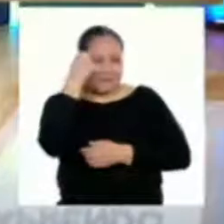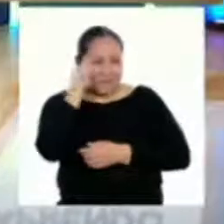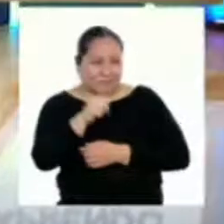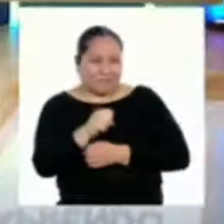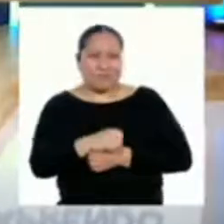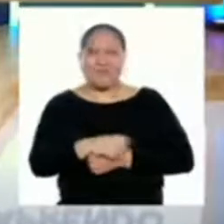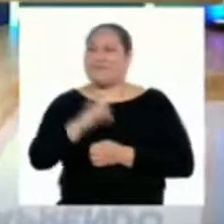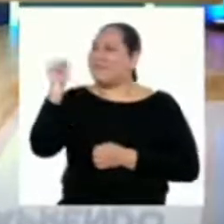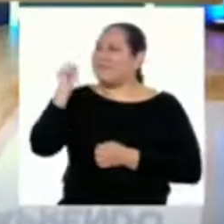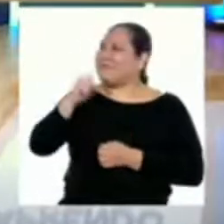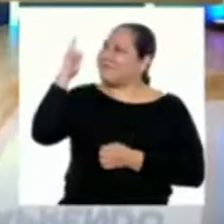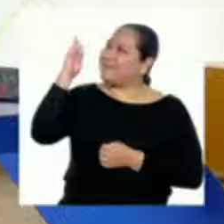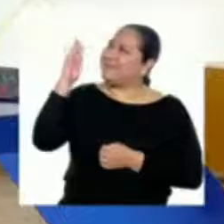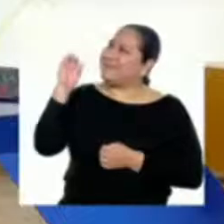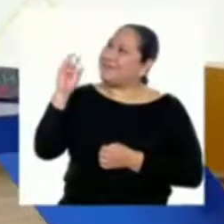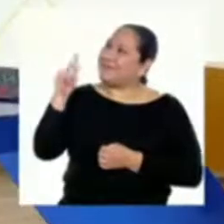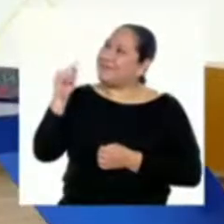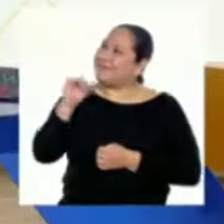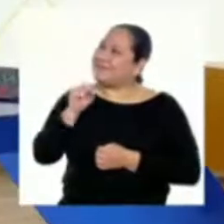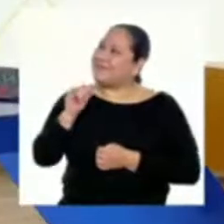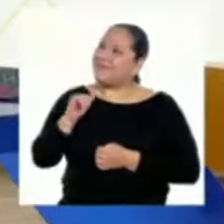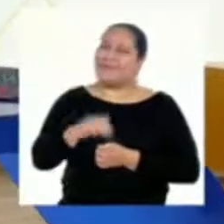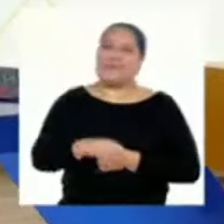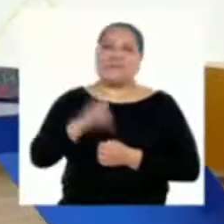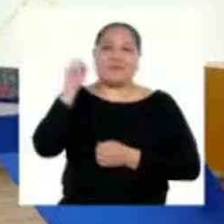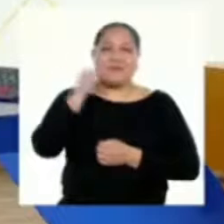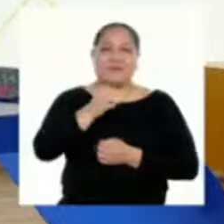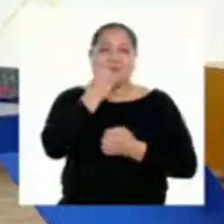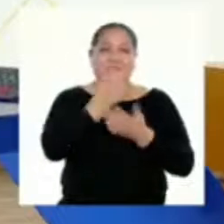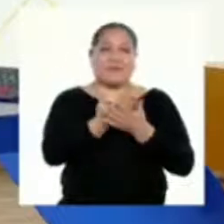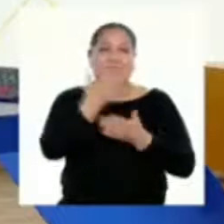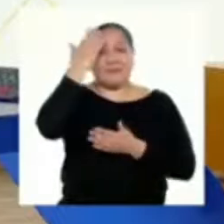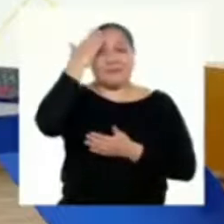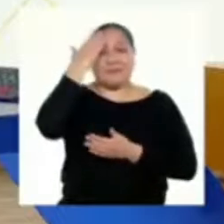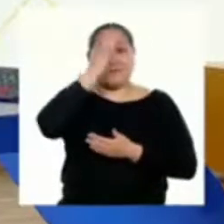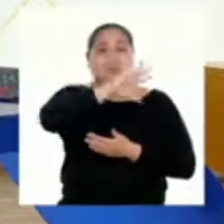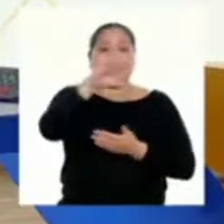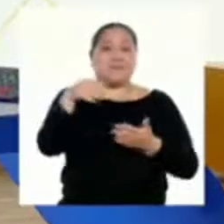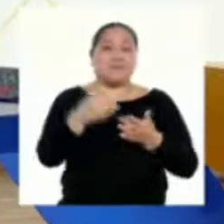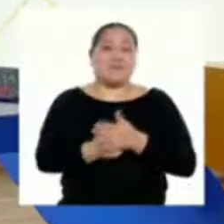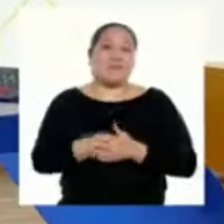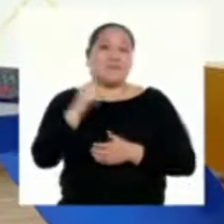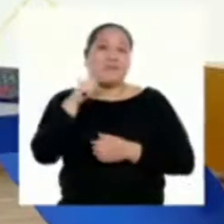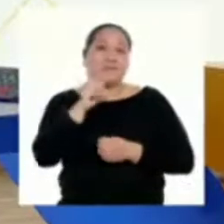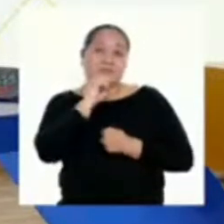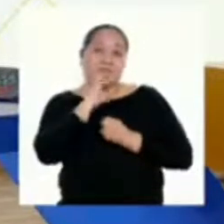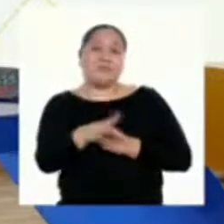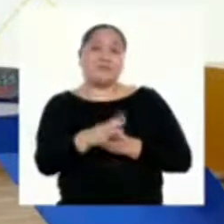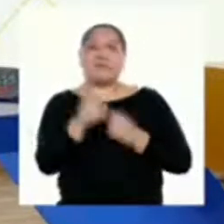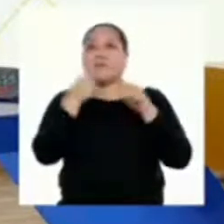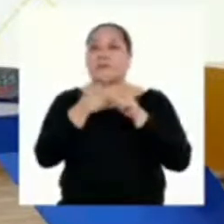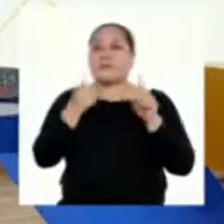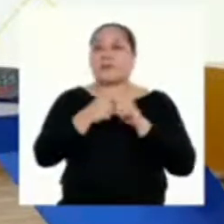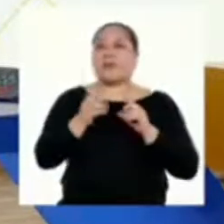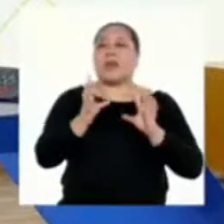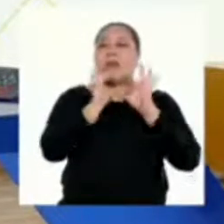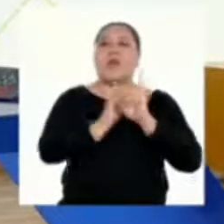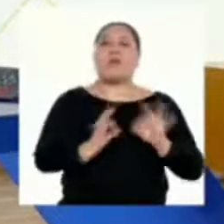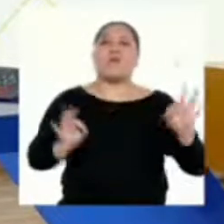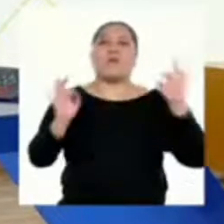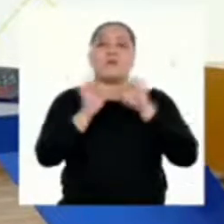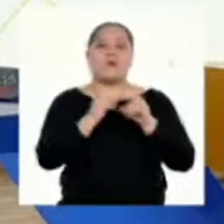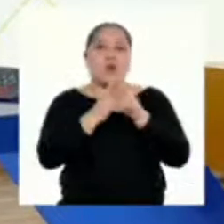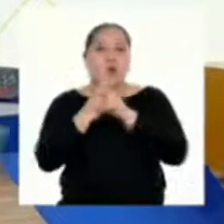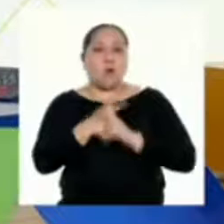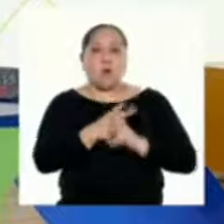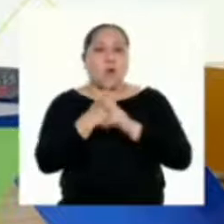profesora Betsy. Es bueno saber que todas y todos tienen algo que decir en torno a la importancia de conservar y promover